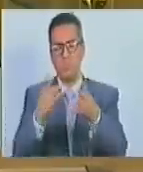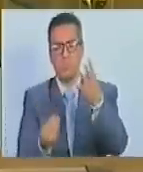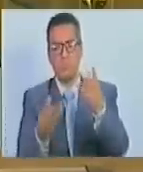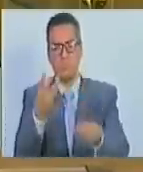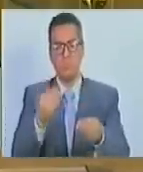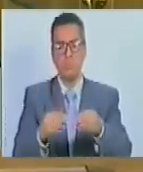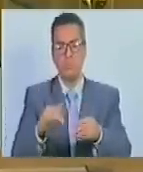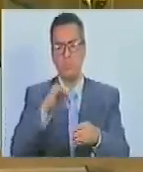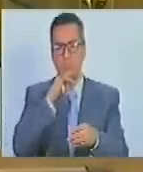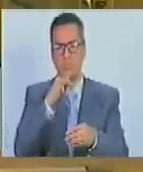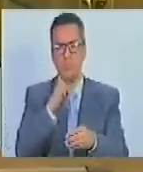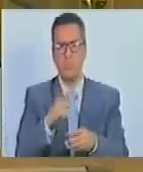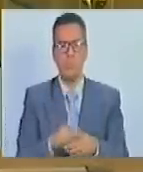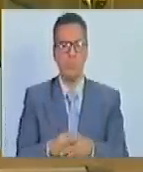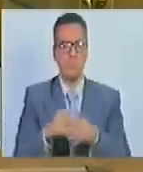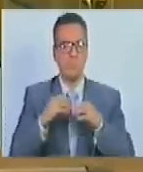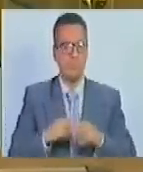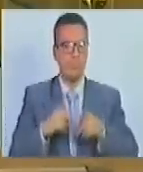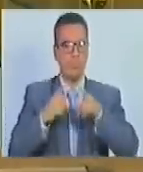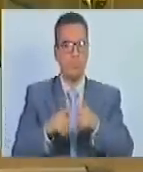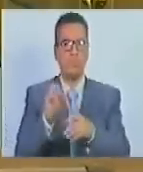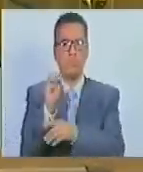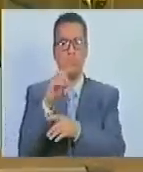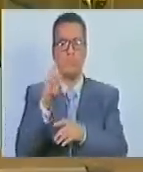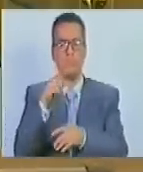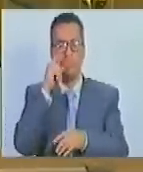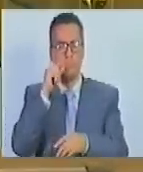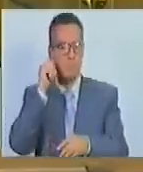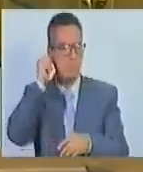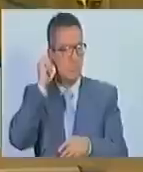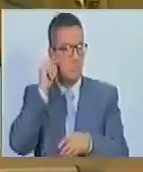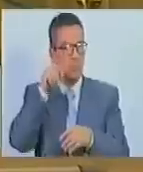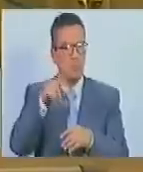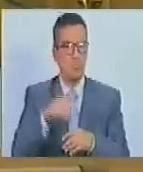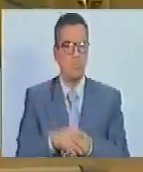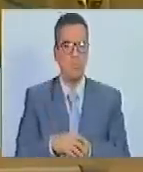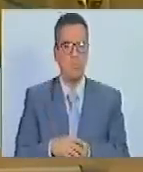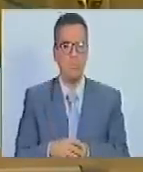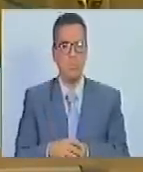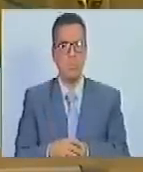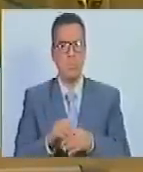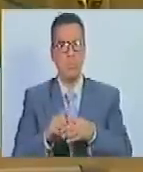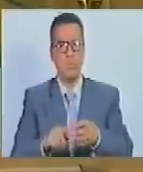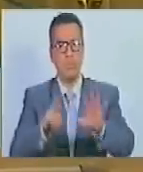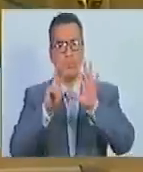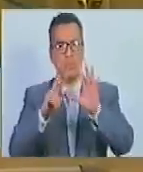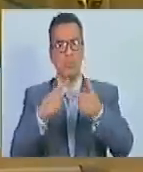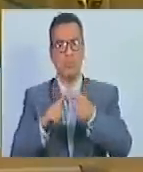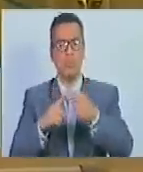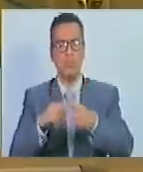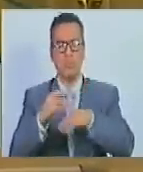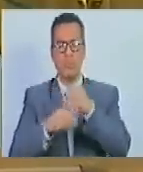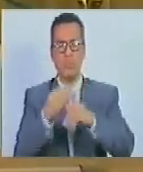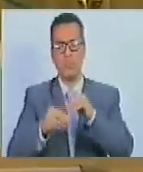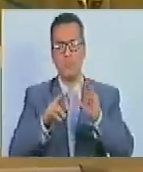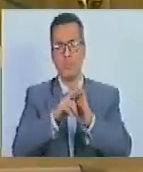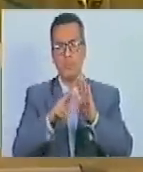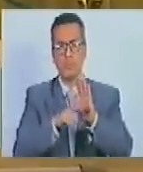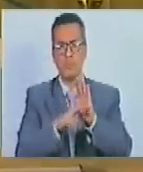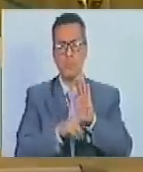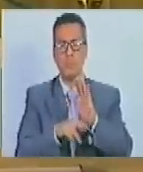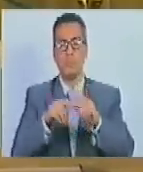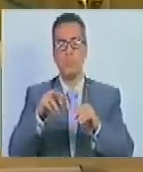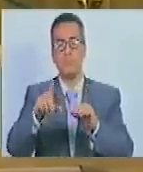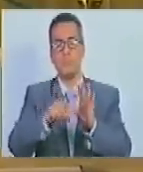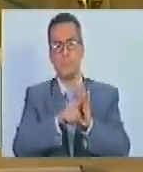e informar de manera oportuna a la Asamblea de Ciudadanas y Ciudadanos. Siete. Las demás que establezca la ley, los reglamentos y